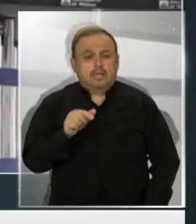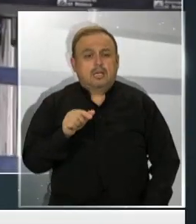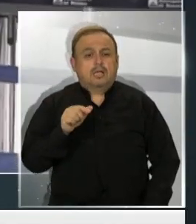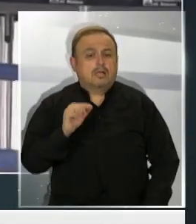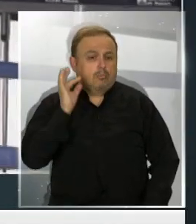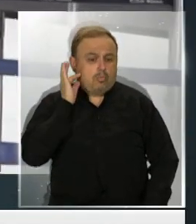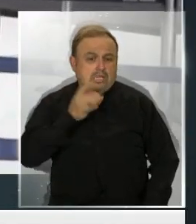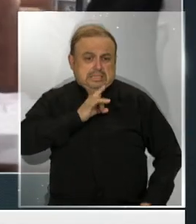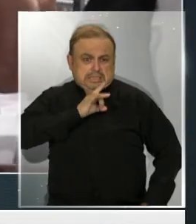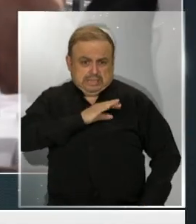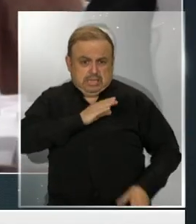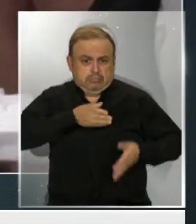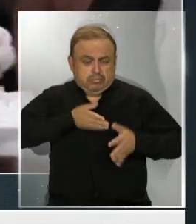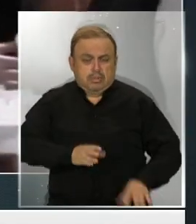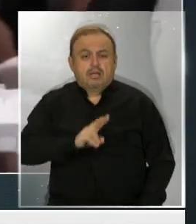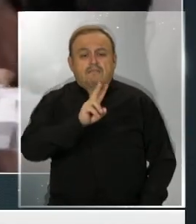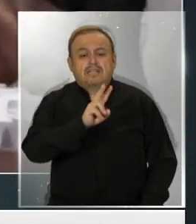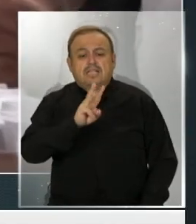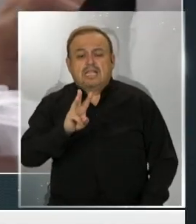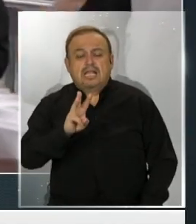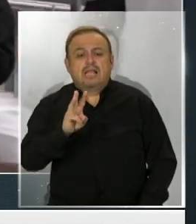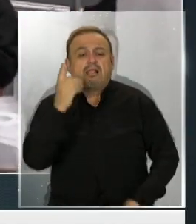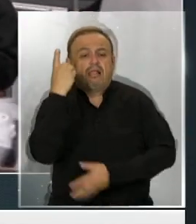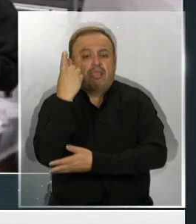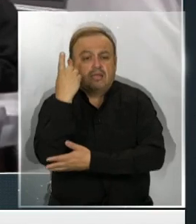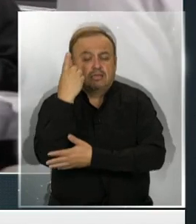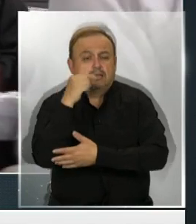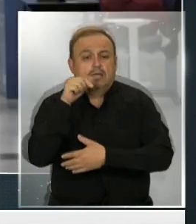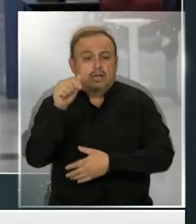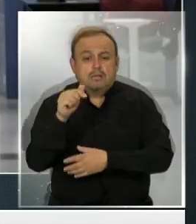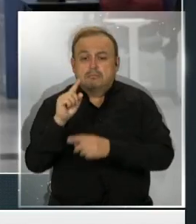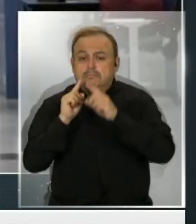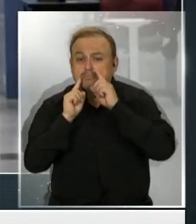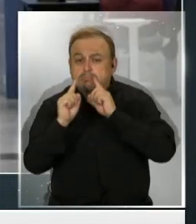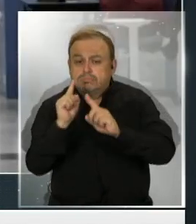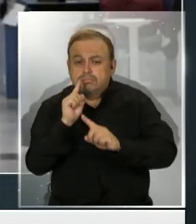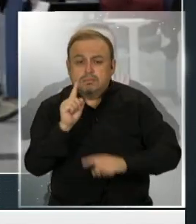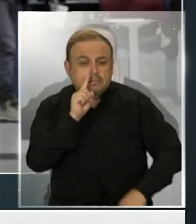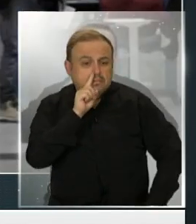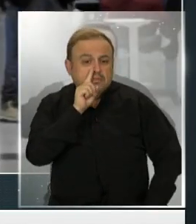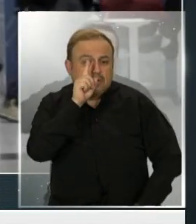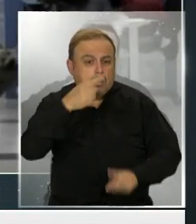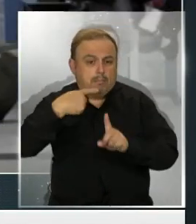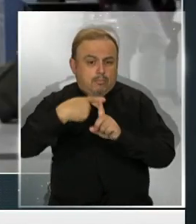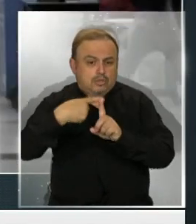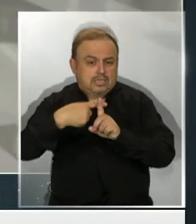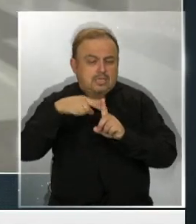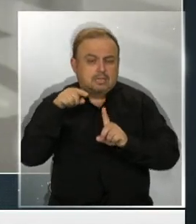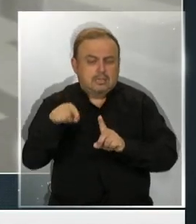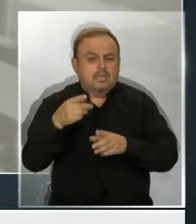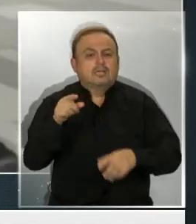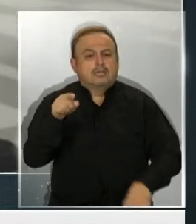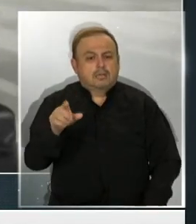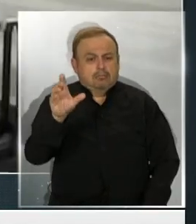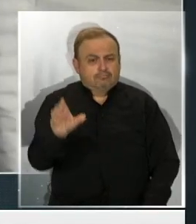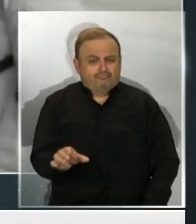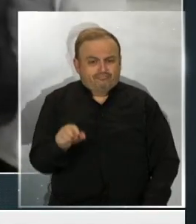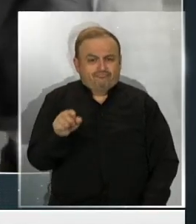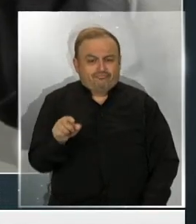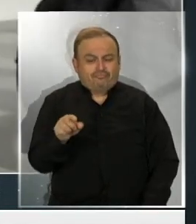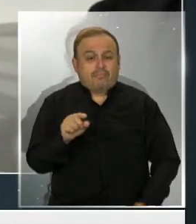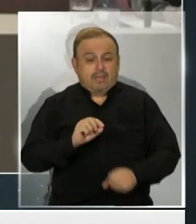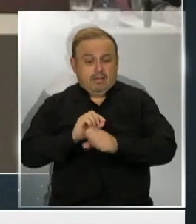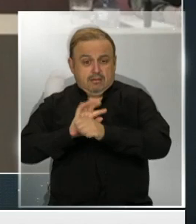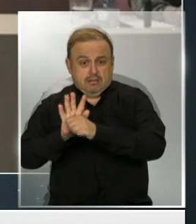chilena. El día 23 de diciembre, el resultado de su examen dio positivo. Este análisis dio como resultado que corresponde